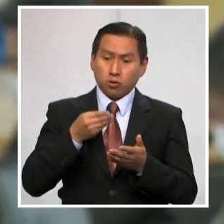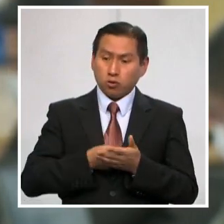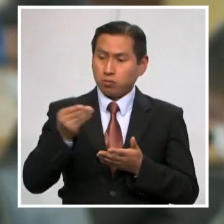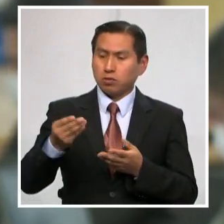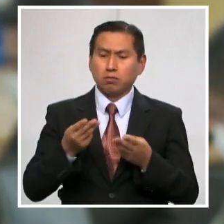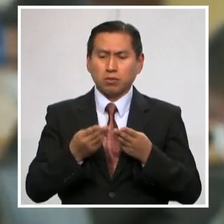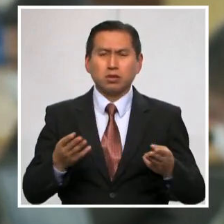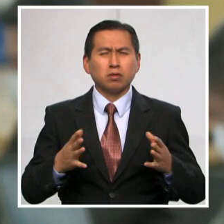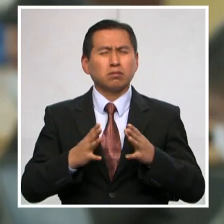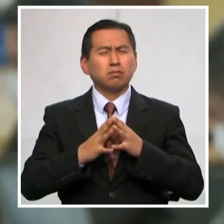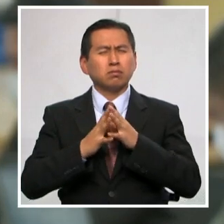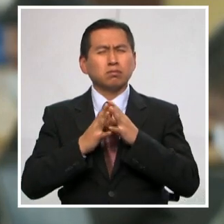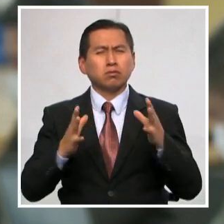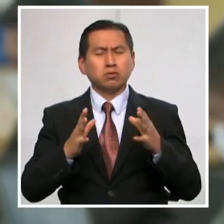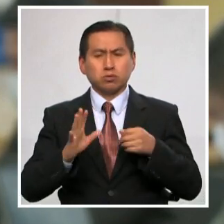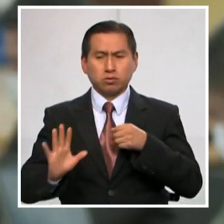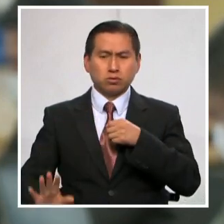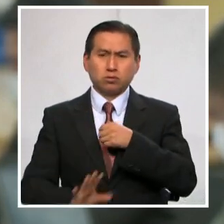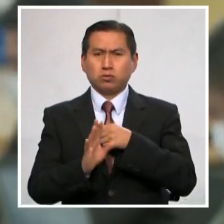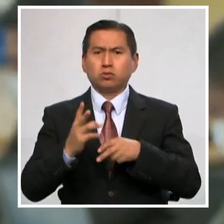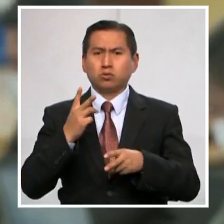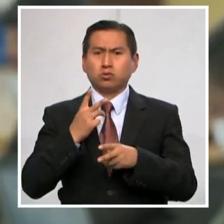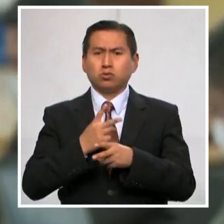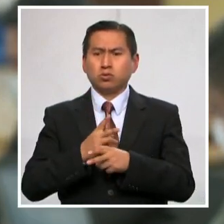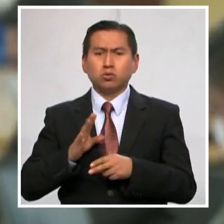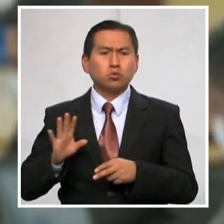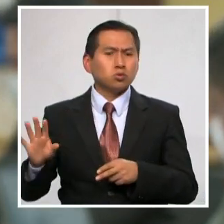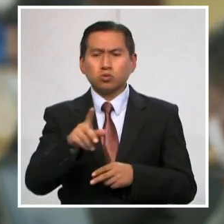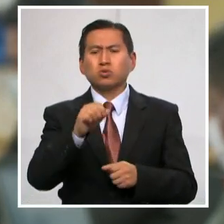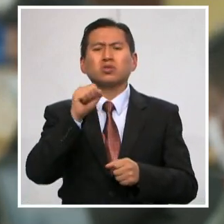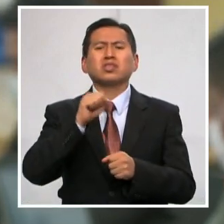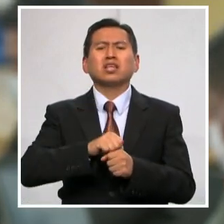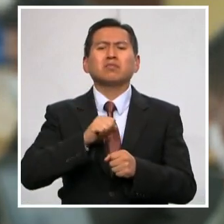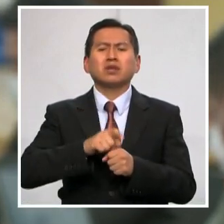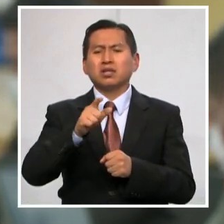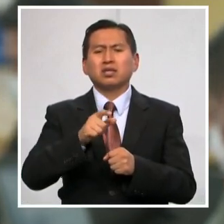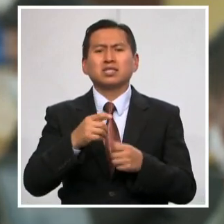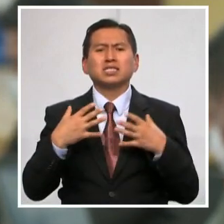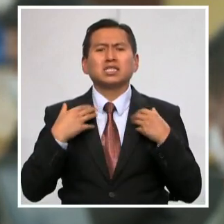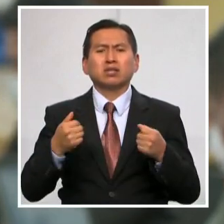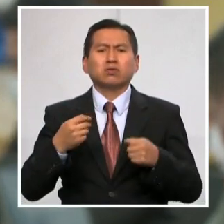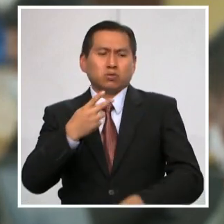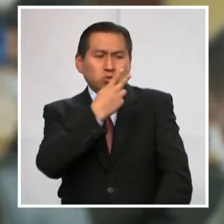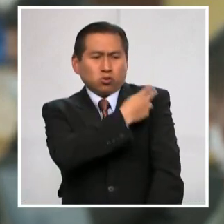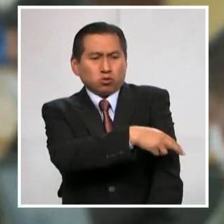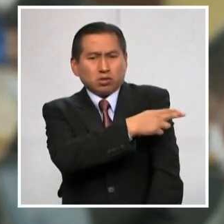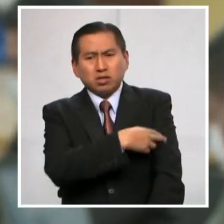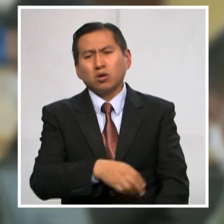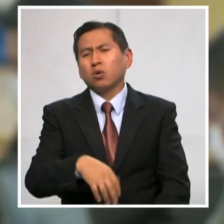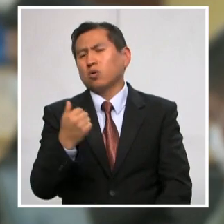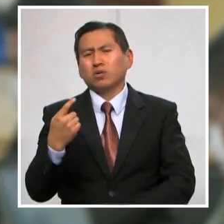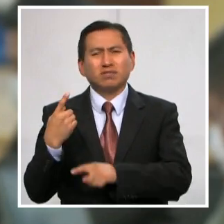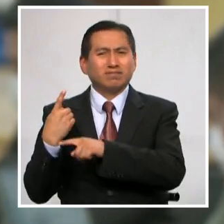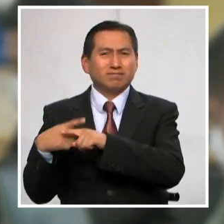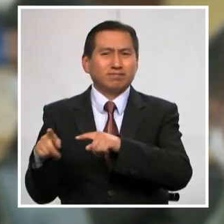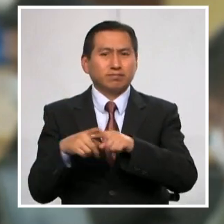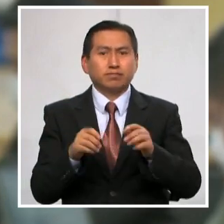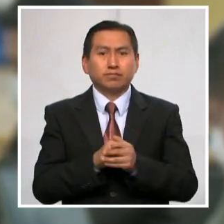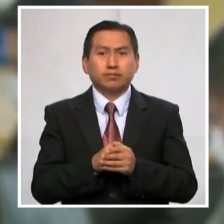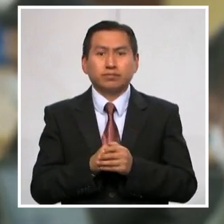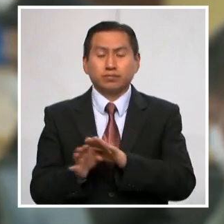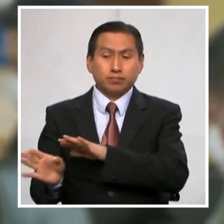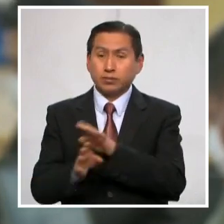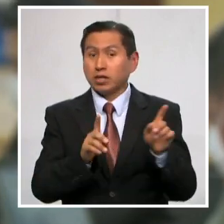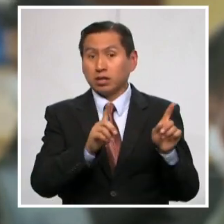equipamiento para proteger al personal que trabaja en hospitales y otros centros médicos. Pero aparte de